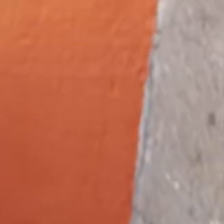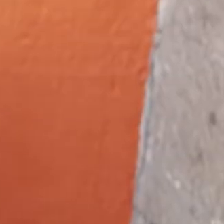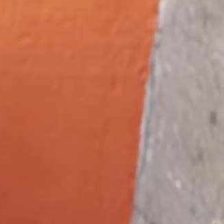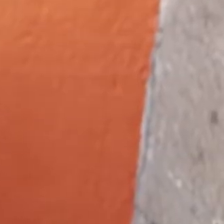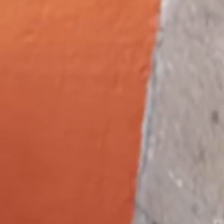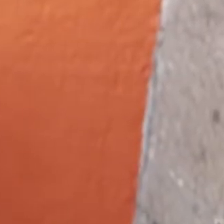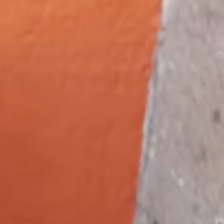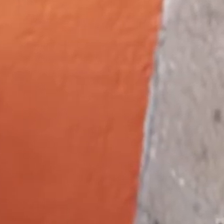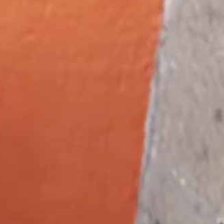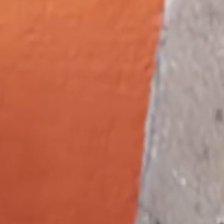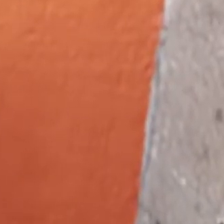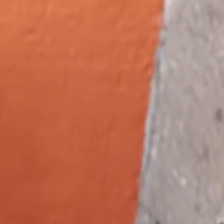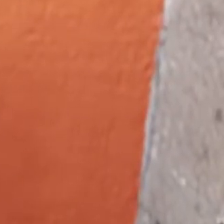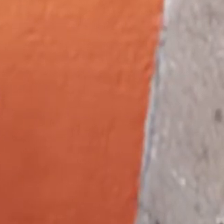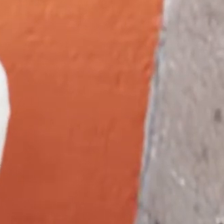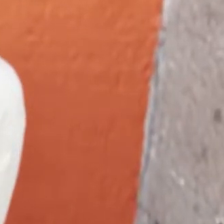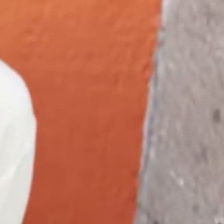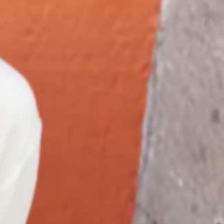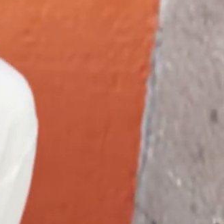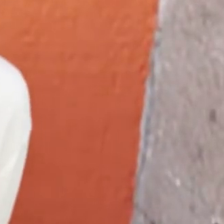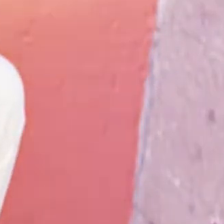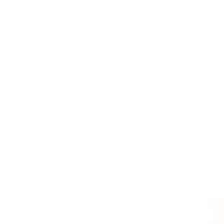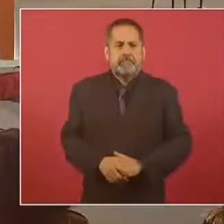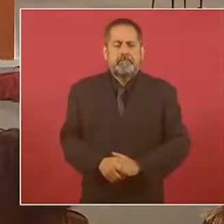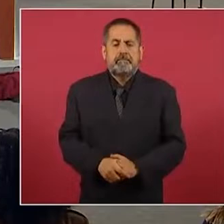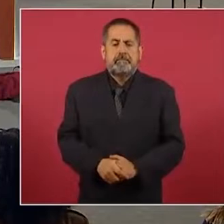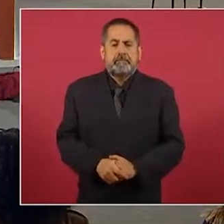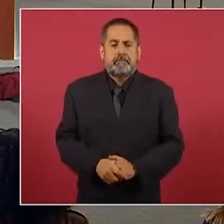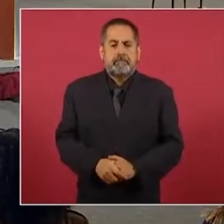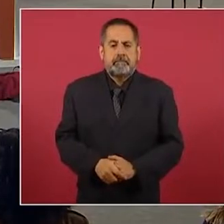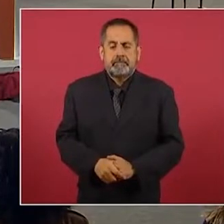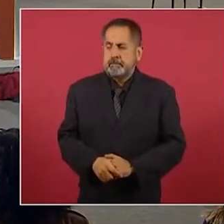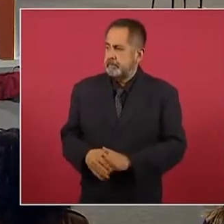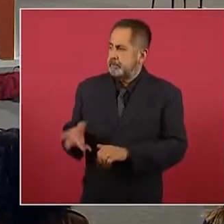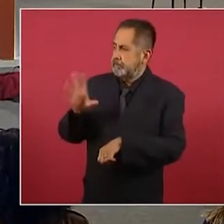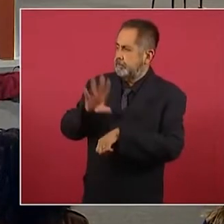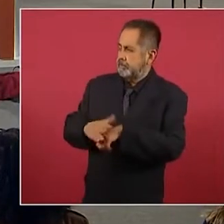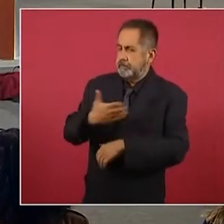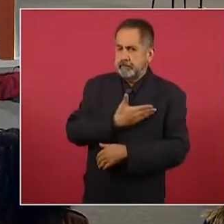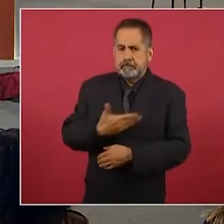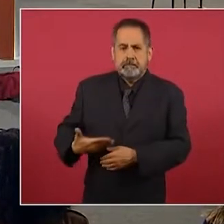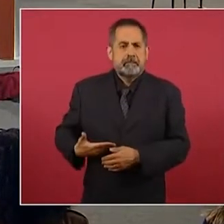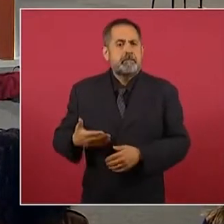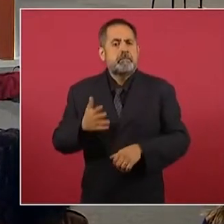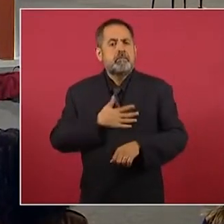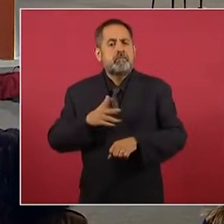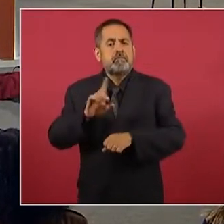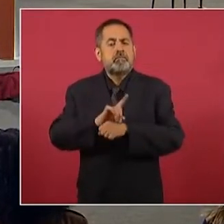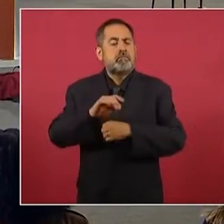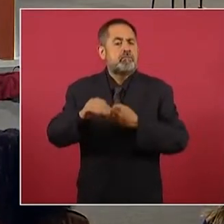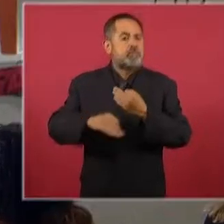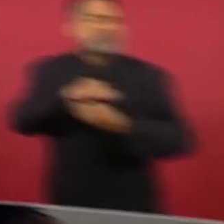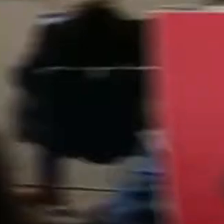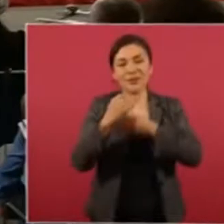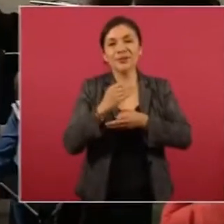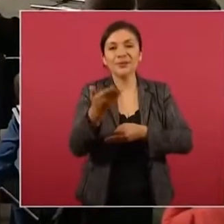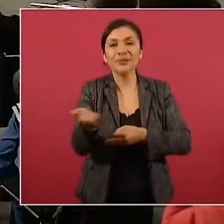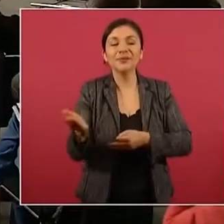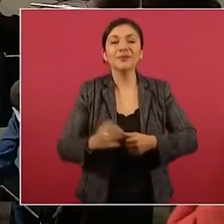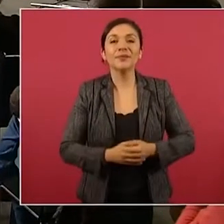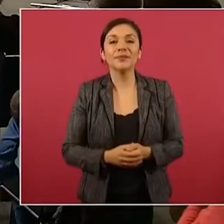Hola amigos, soy Elizabeth García Vilchis. Con su permiso señor presidente, buenos días a todas y a todos.